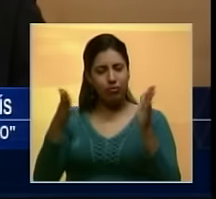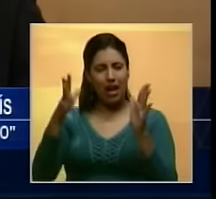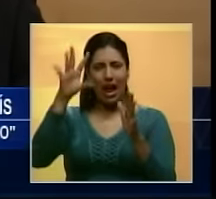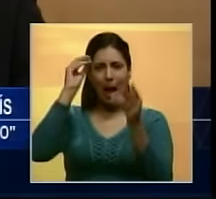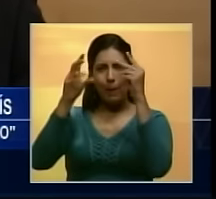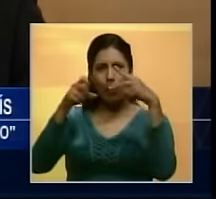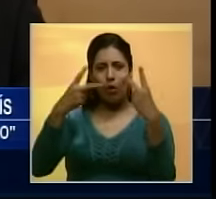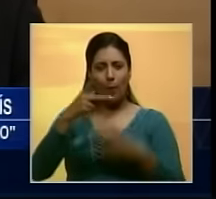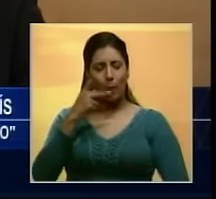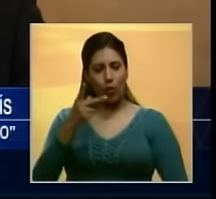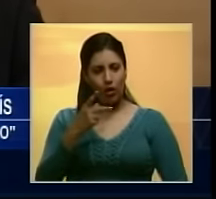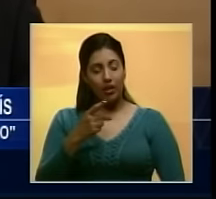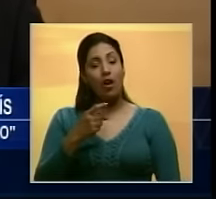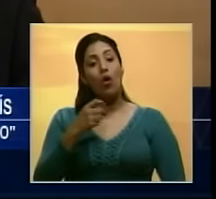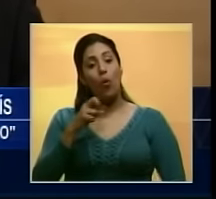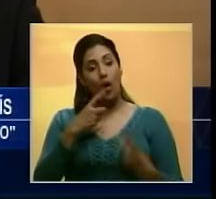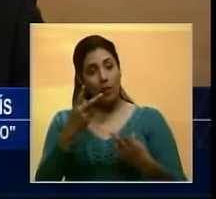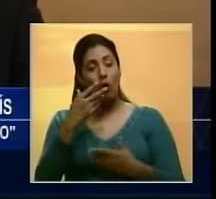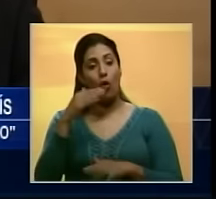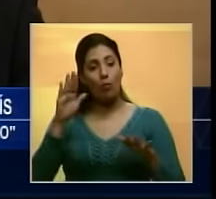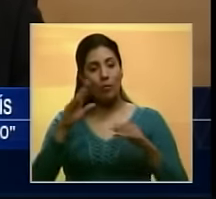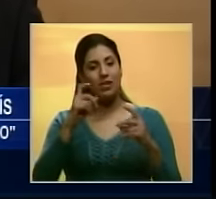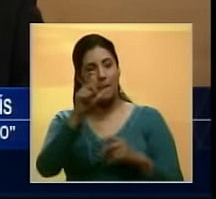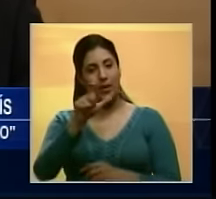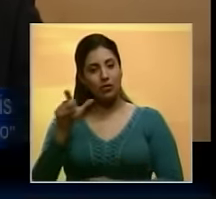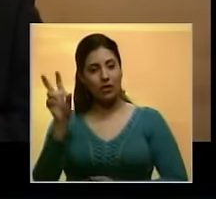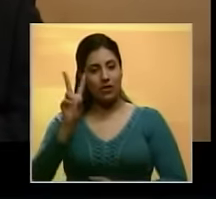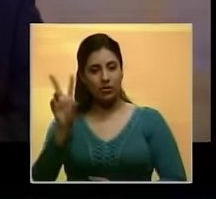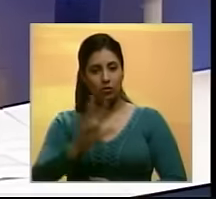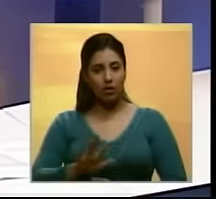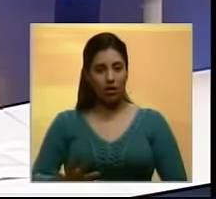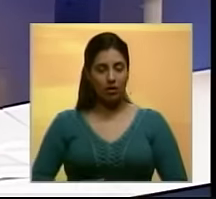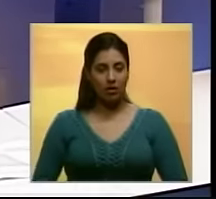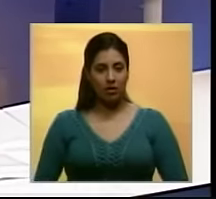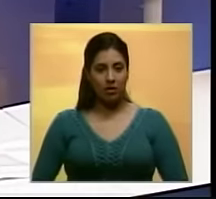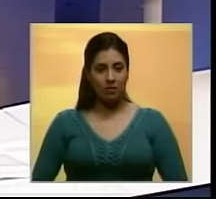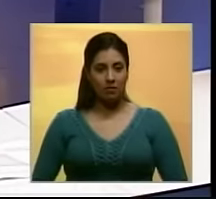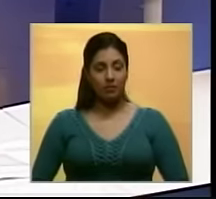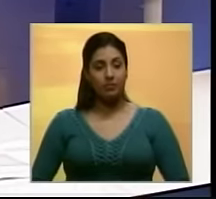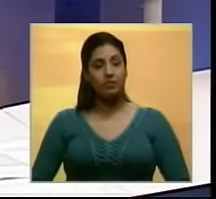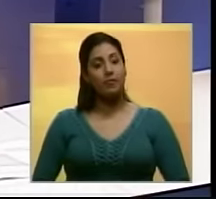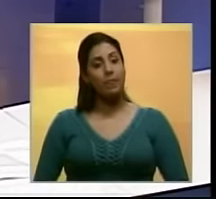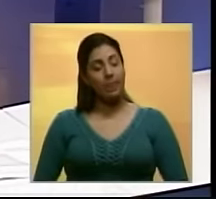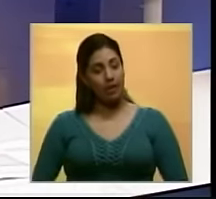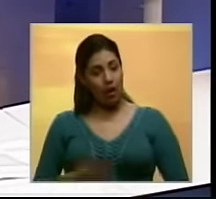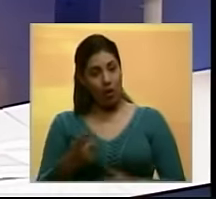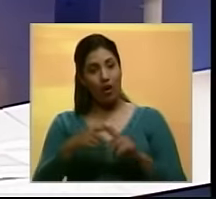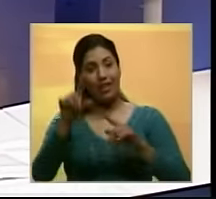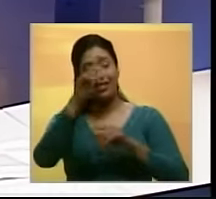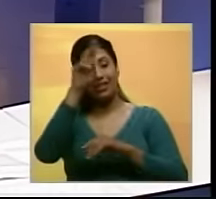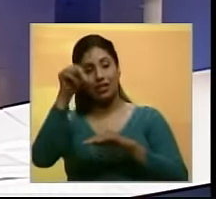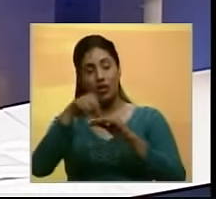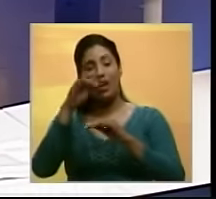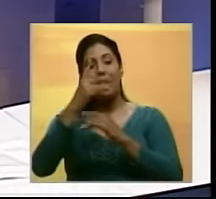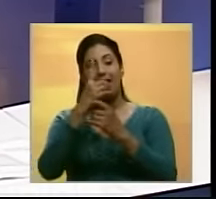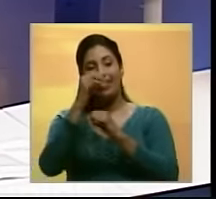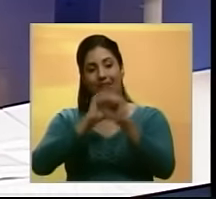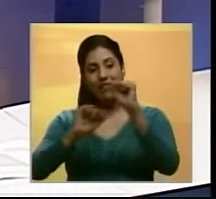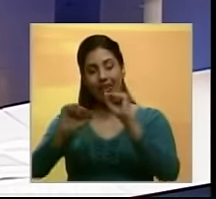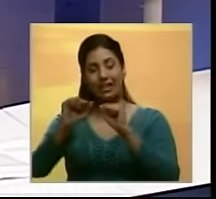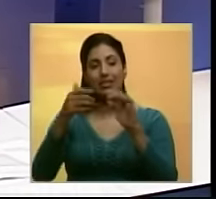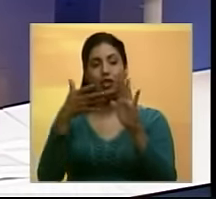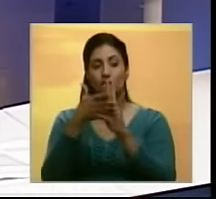económica. Ratificó el compromiso de Fede Cámaras con los venezolanos. La Superintendencia Nacional para la Defensa de los Derechos